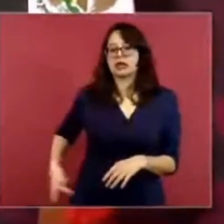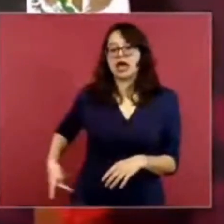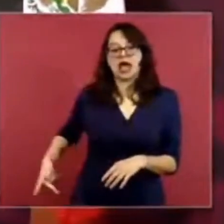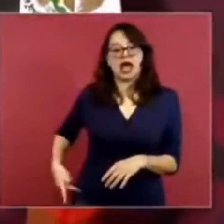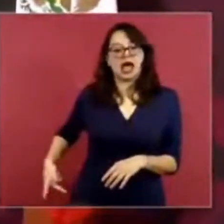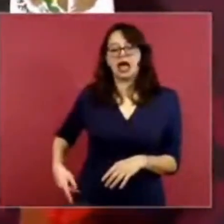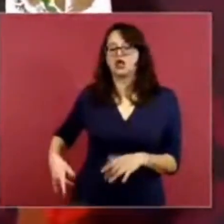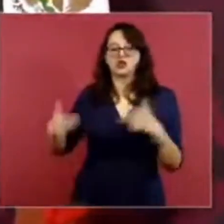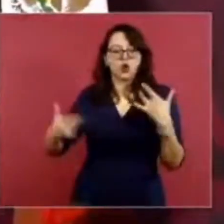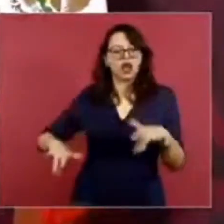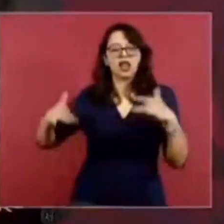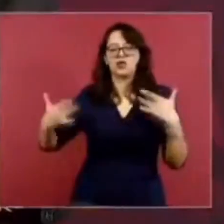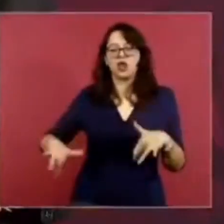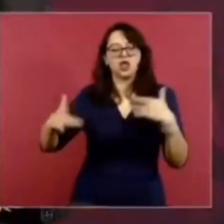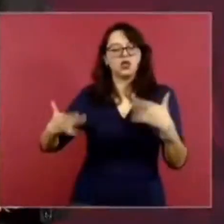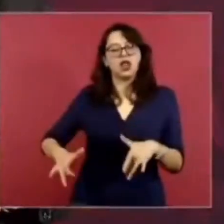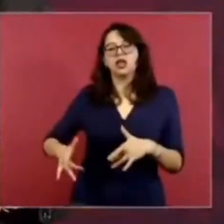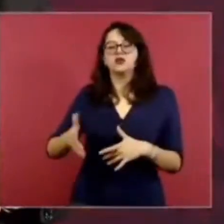y este,